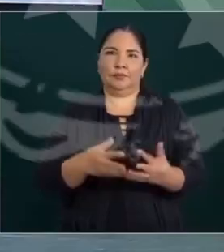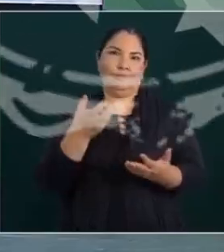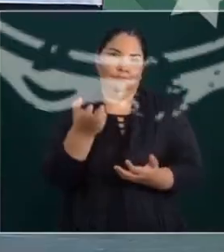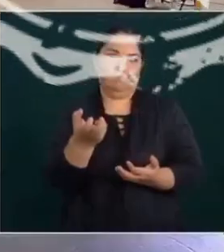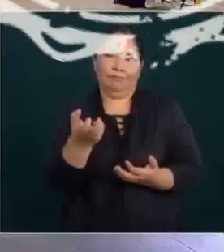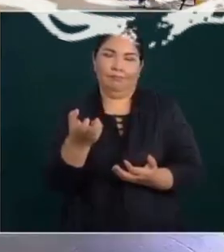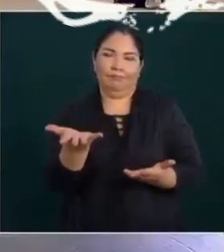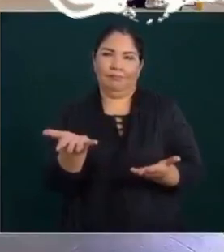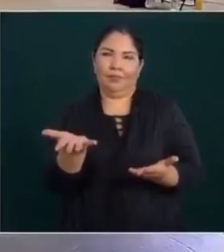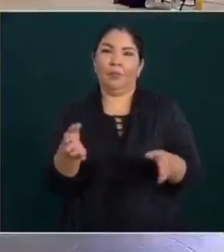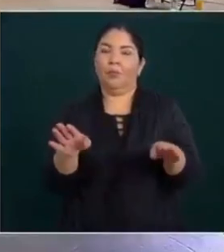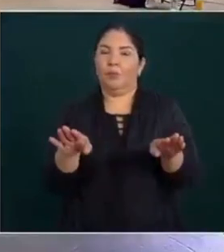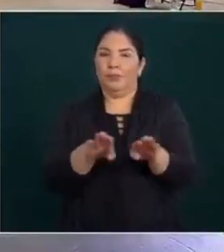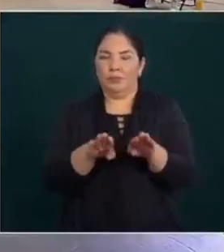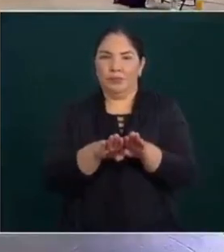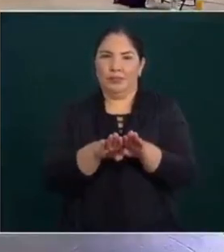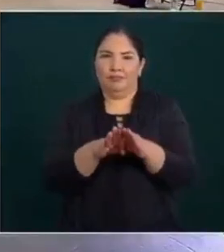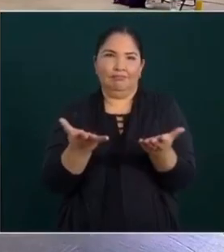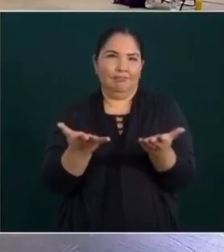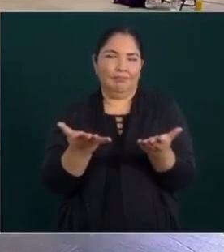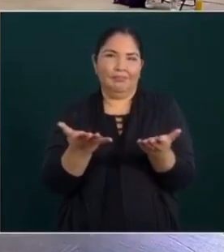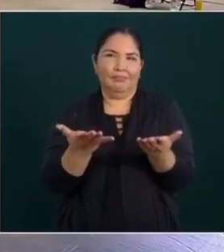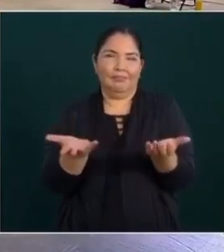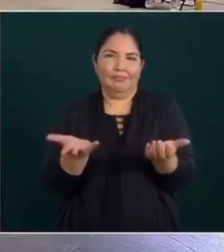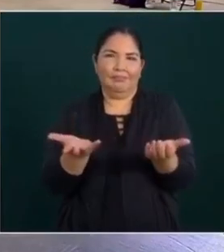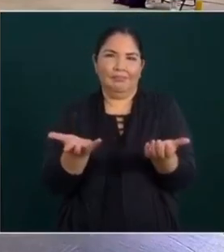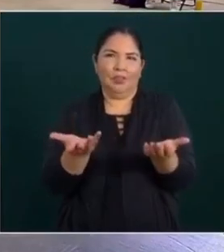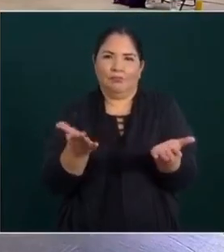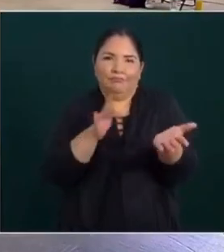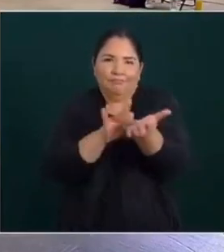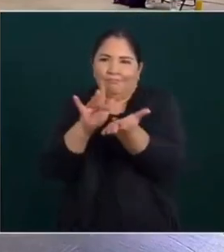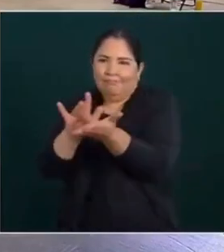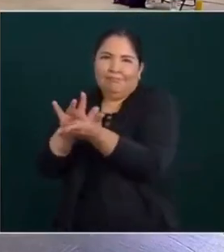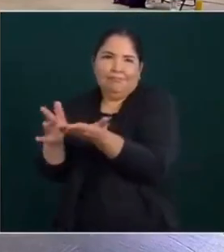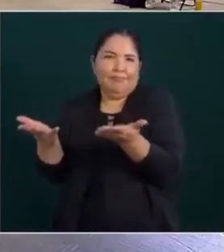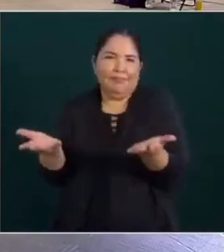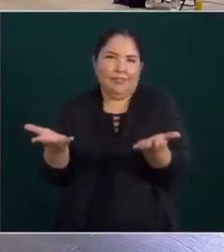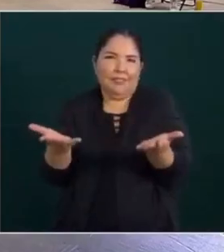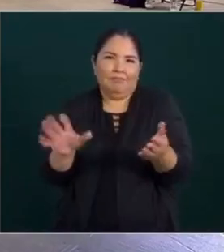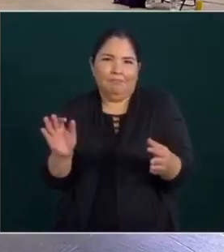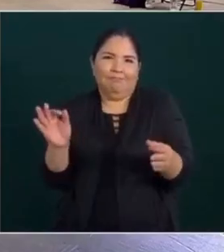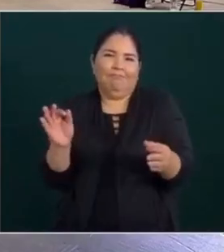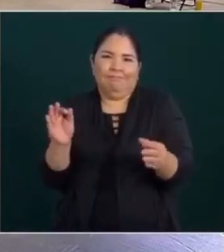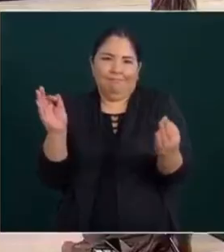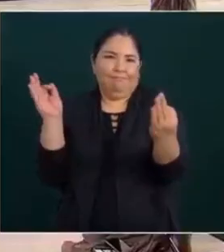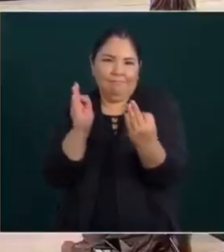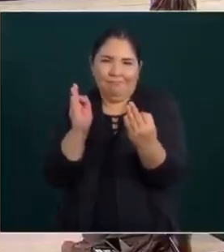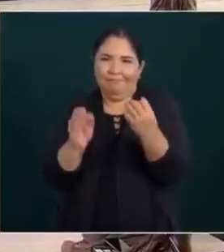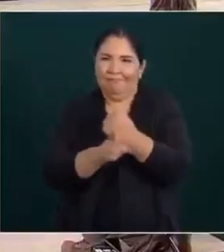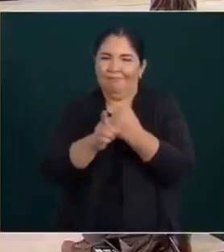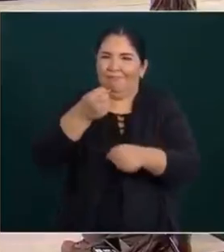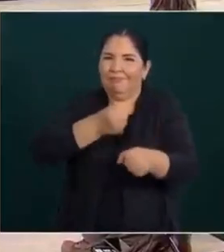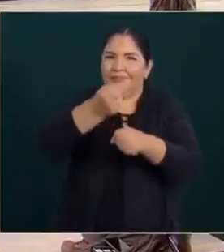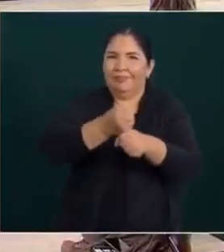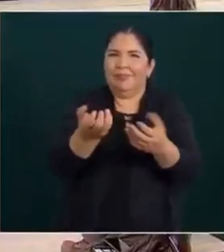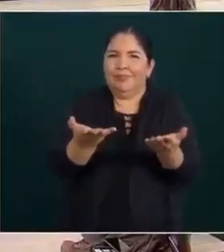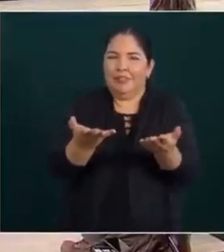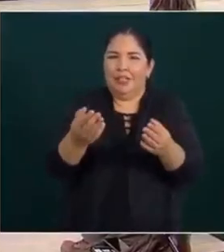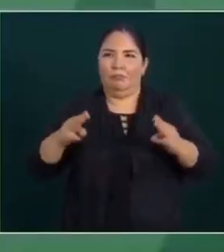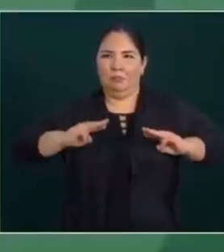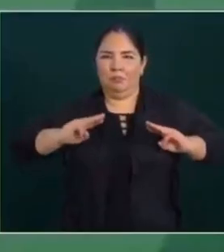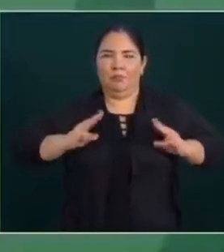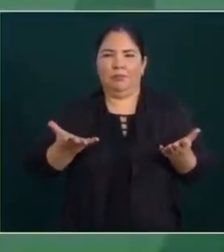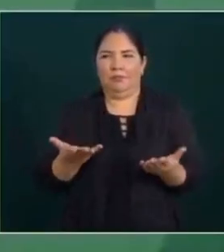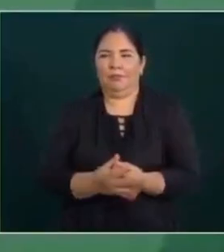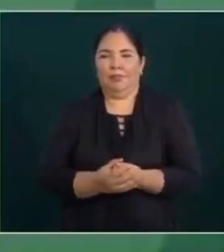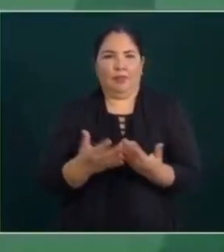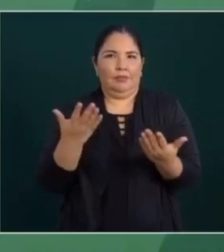Entonces, ¿cómo no apoyarnos para enfrentar el problema de la inseguridad y la violencia en las Fuerzas Armadas?